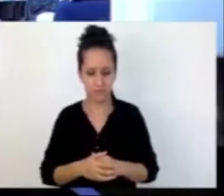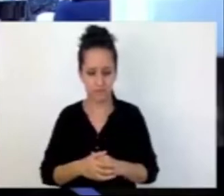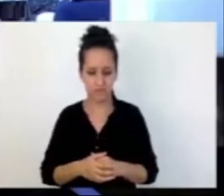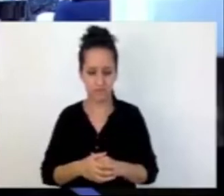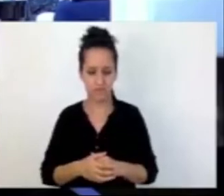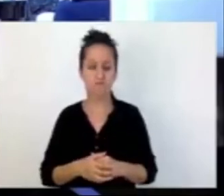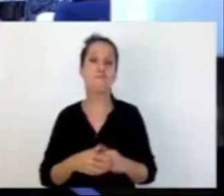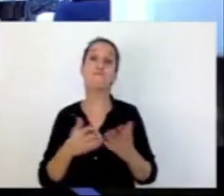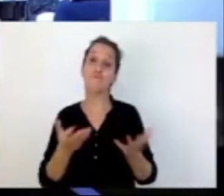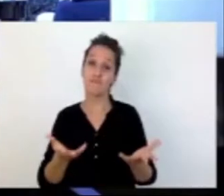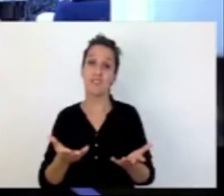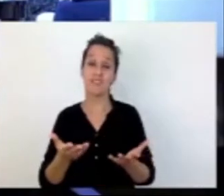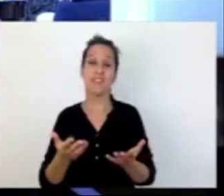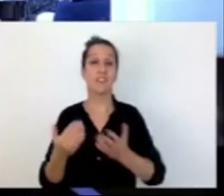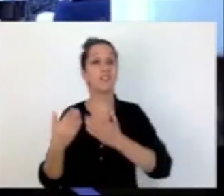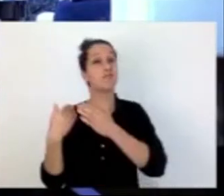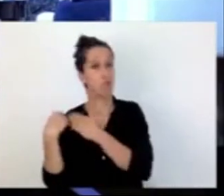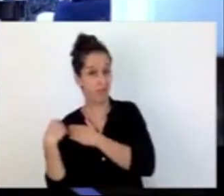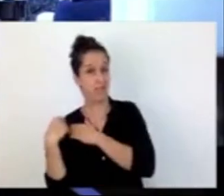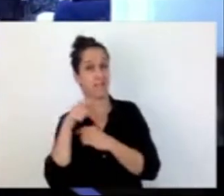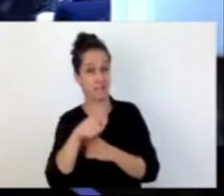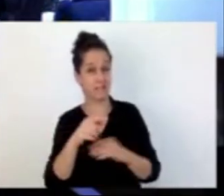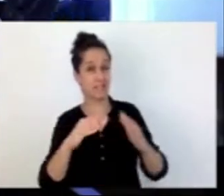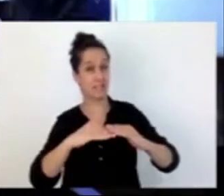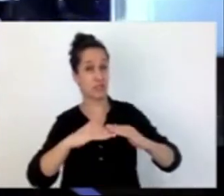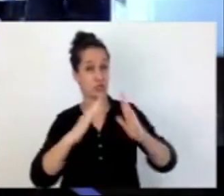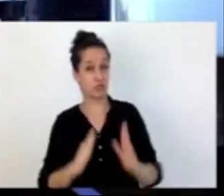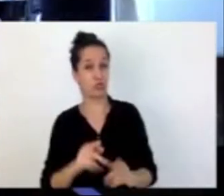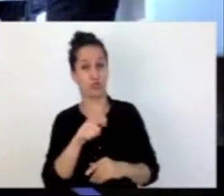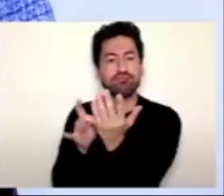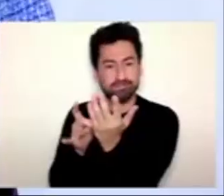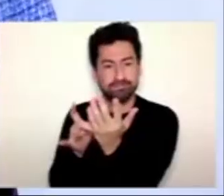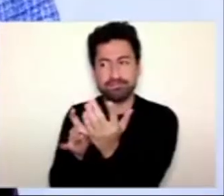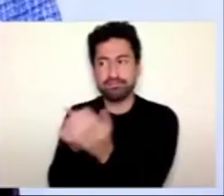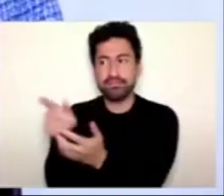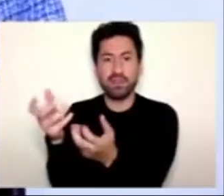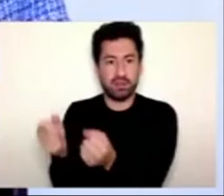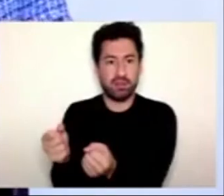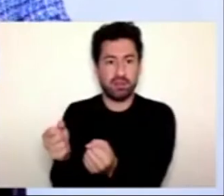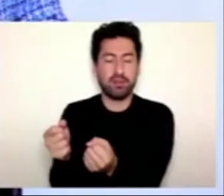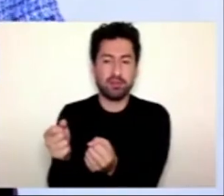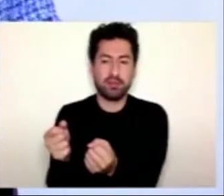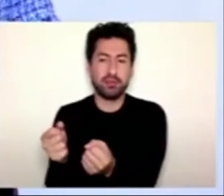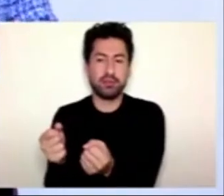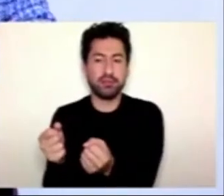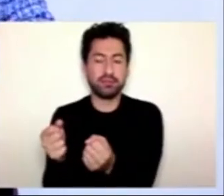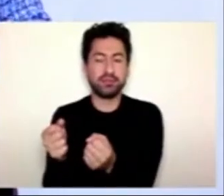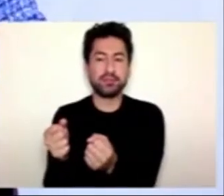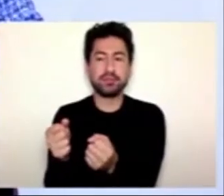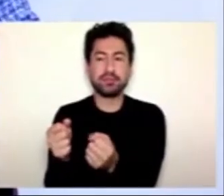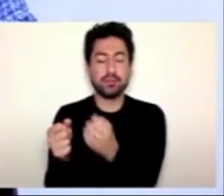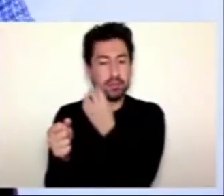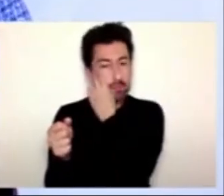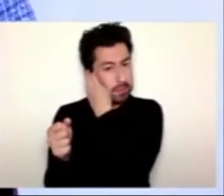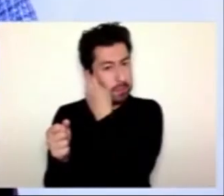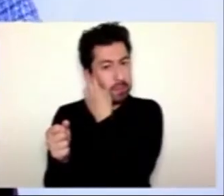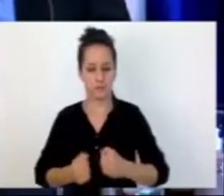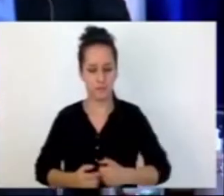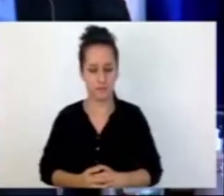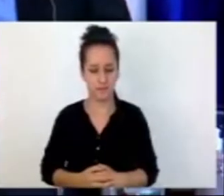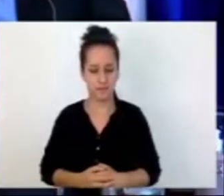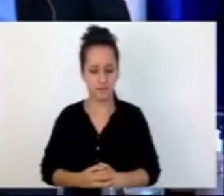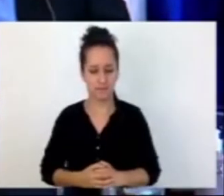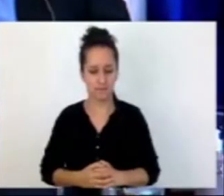Ante la demanda de los países en cuanto a la facilitación de recursos financieros para la etapa de post-pandemia, el Banco